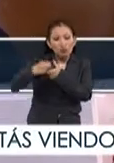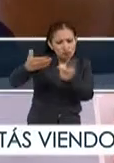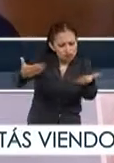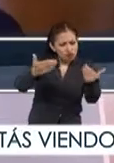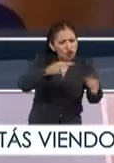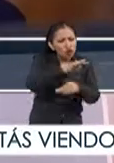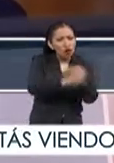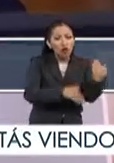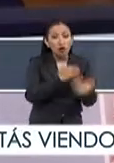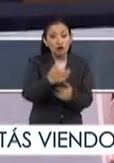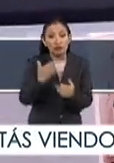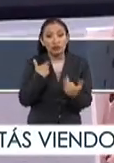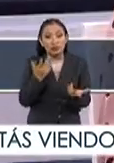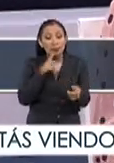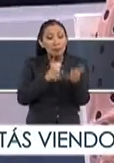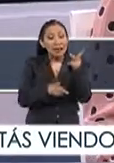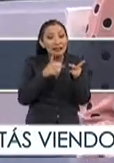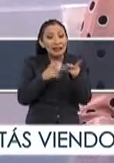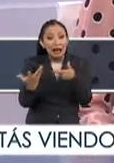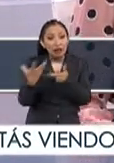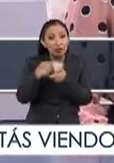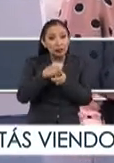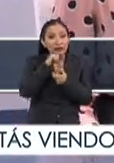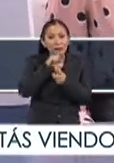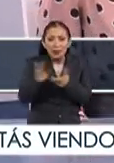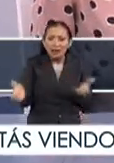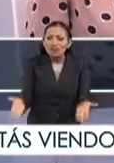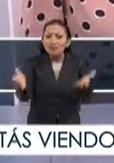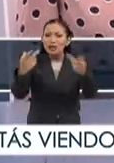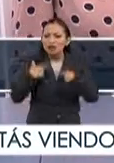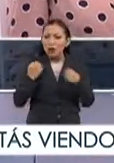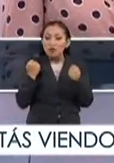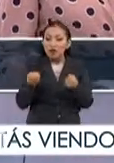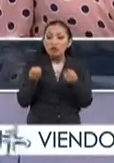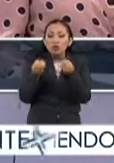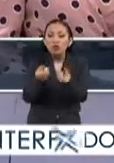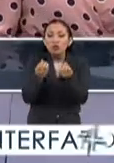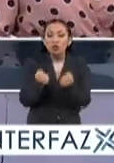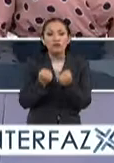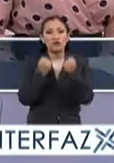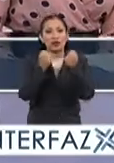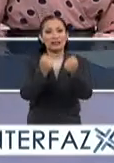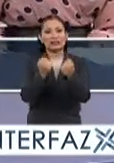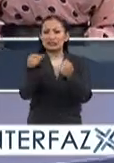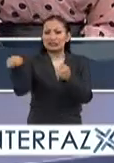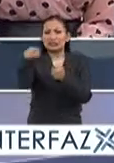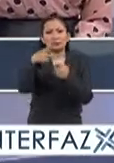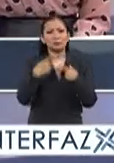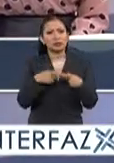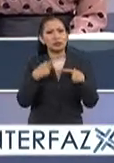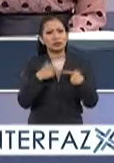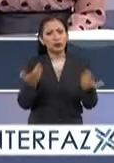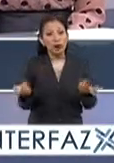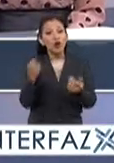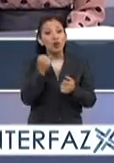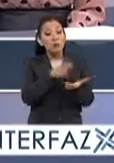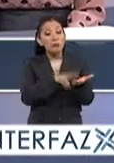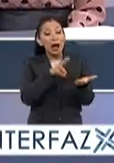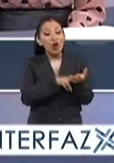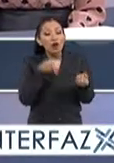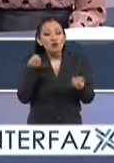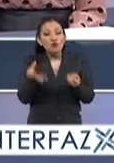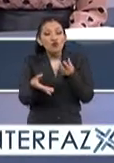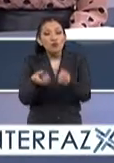solamente el respeto, diálogo e inclusión, sino también empoderar a la ciudadanía. ¿Por qué es importante empoderar a la ciudadanía a través de estos valores?